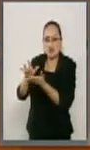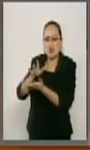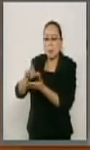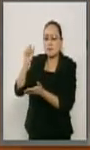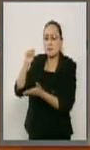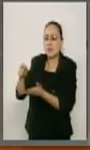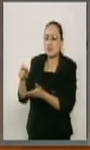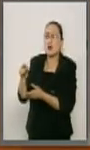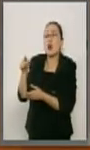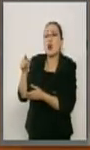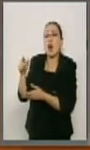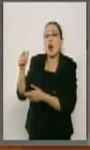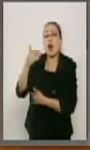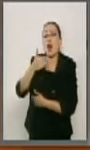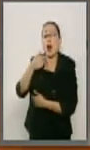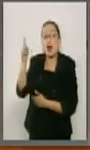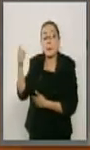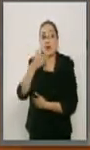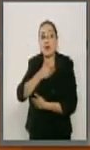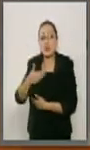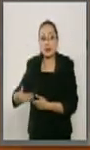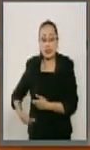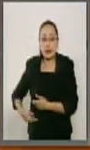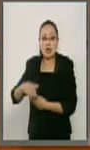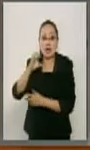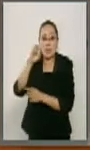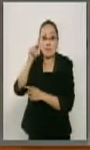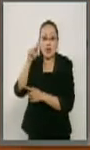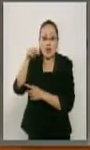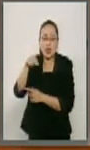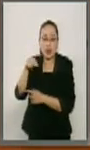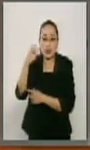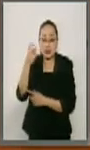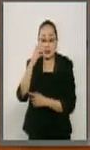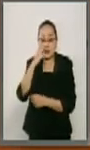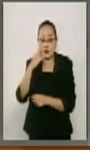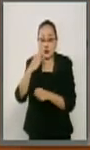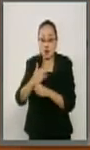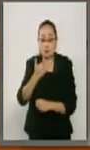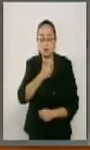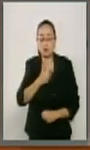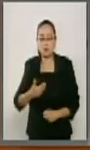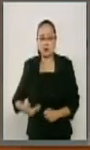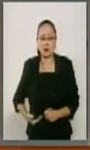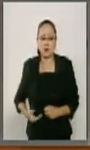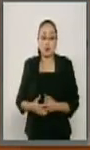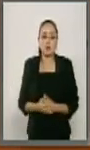designios de Enrique Peña Nieto, el titular del Ejecutivo.